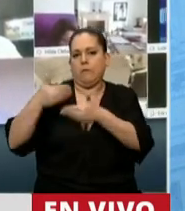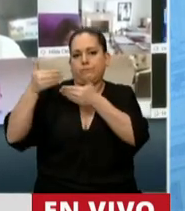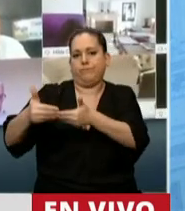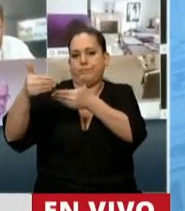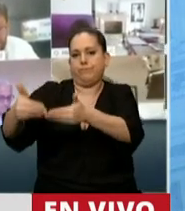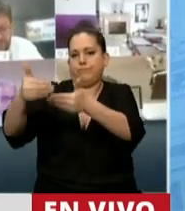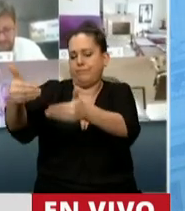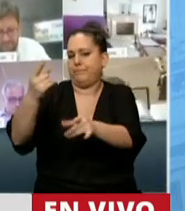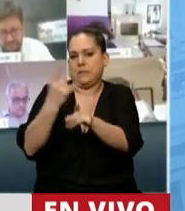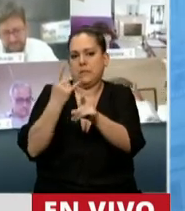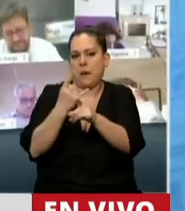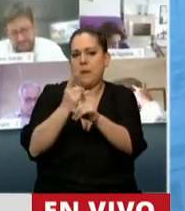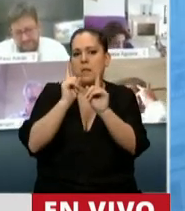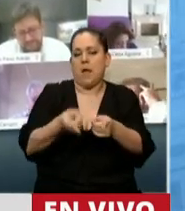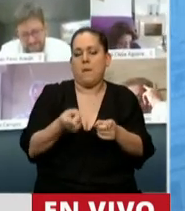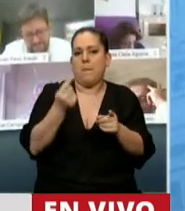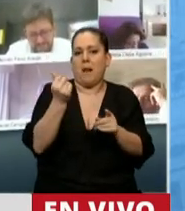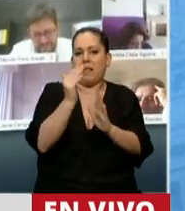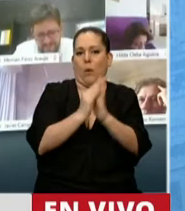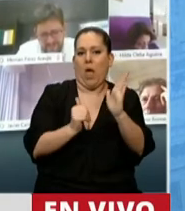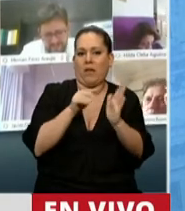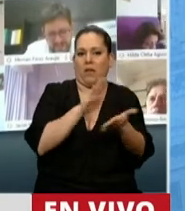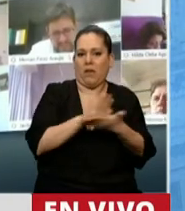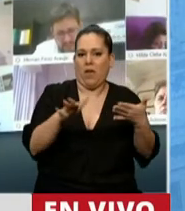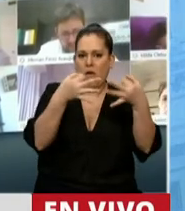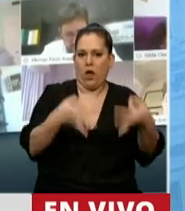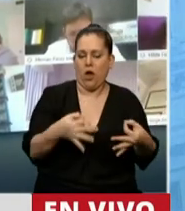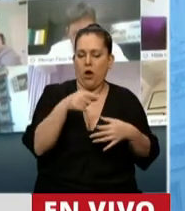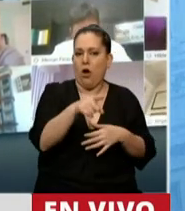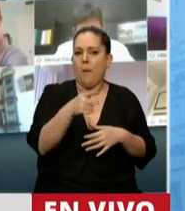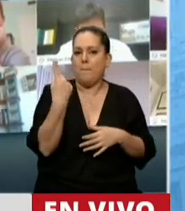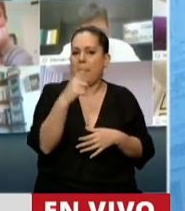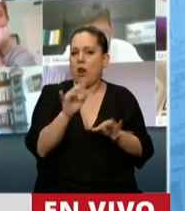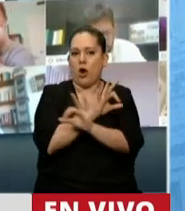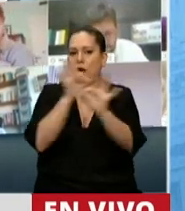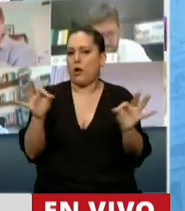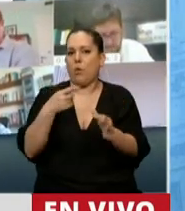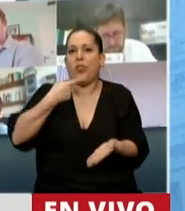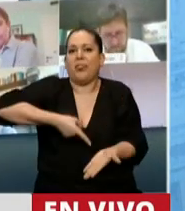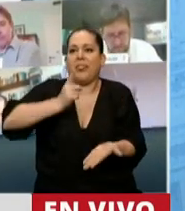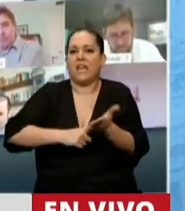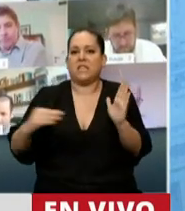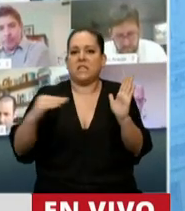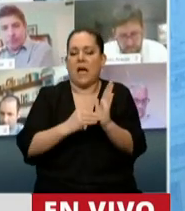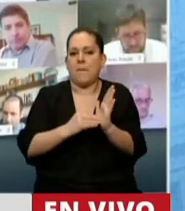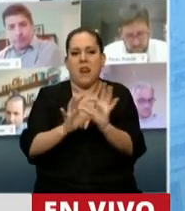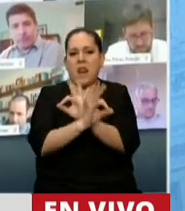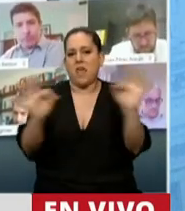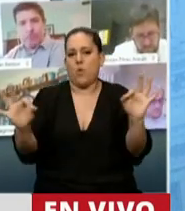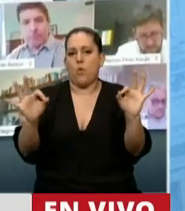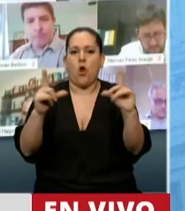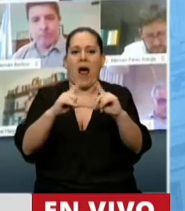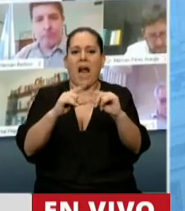pero nunca, en ningún caso, se ha incorporado en ningún dictamen un artículo que